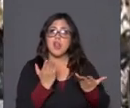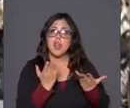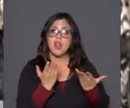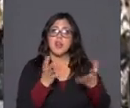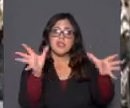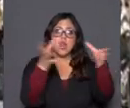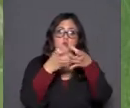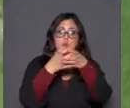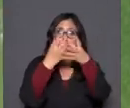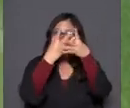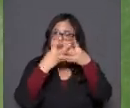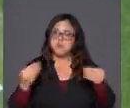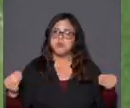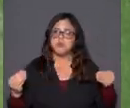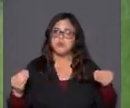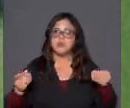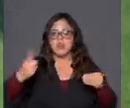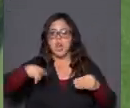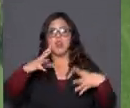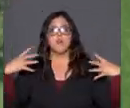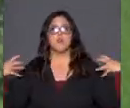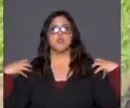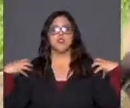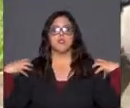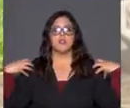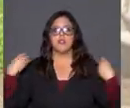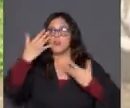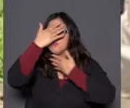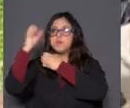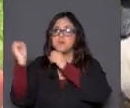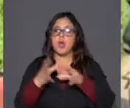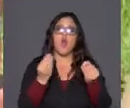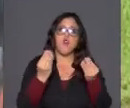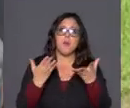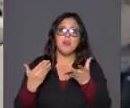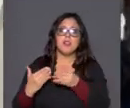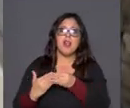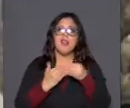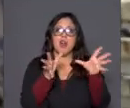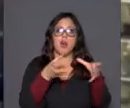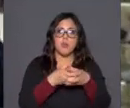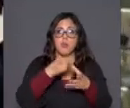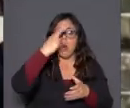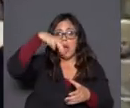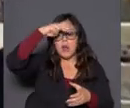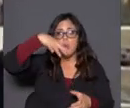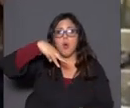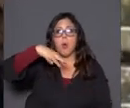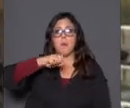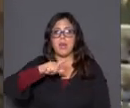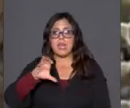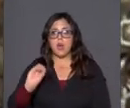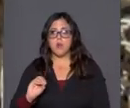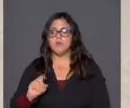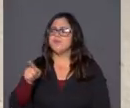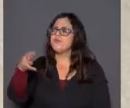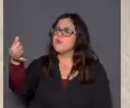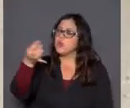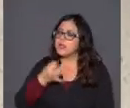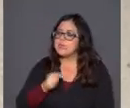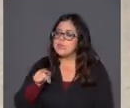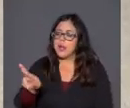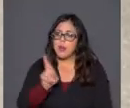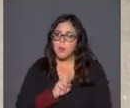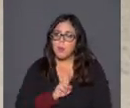a estos grupos que están detrás de los atentados liderados, obviamente, por la coordinadora Arauco Mayeco. Lo que usted dice, finalmente, en esta respuesta,